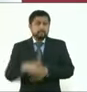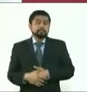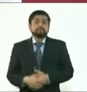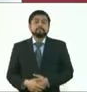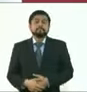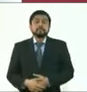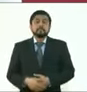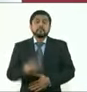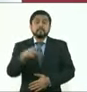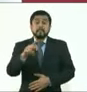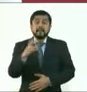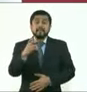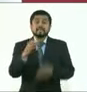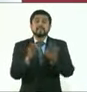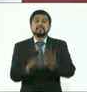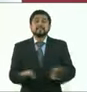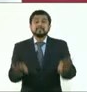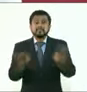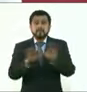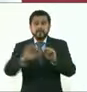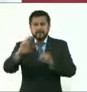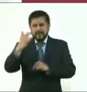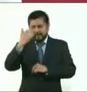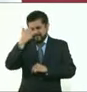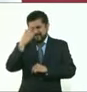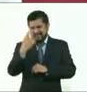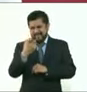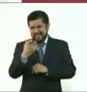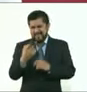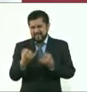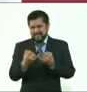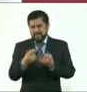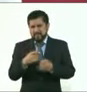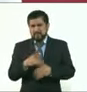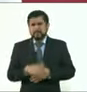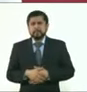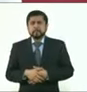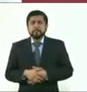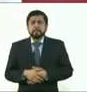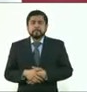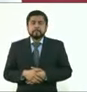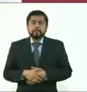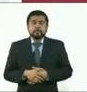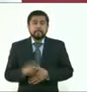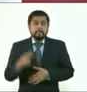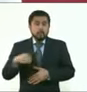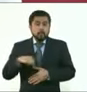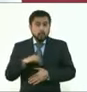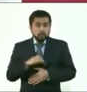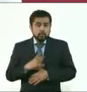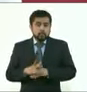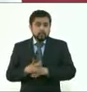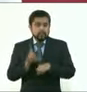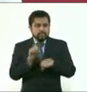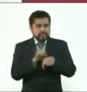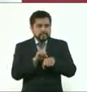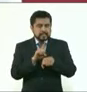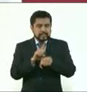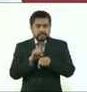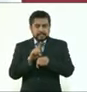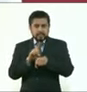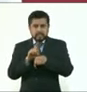Pero sí es importante y recordar también de nuevo que vamos a seguir revisando todos los días las